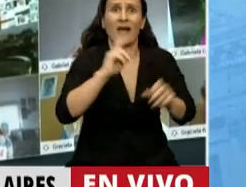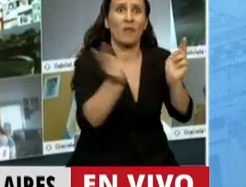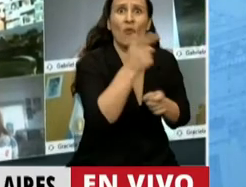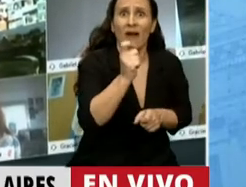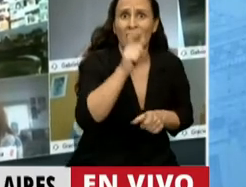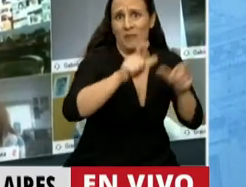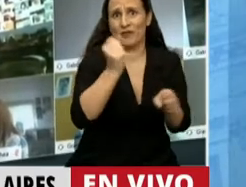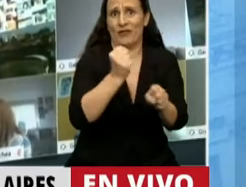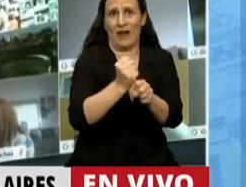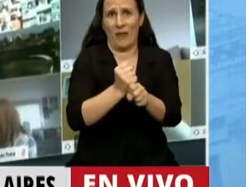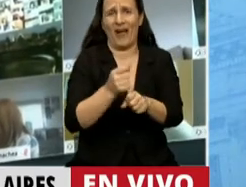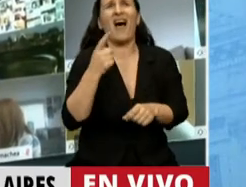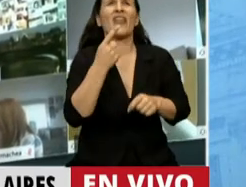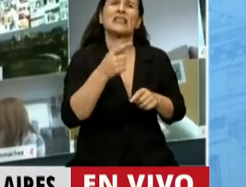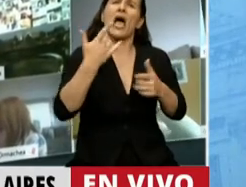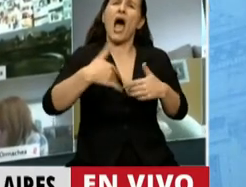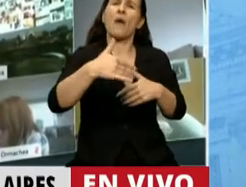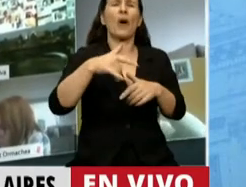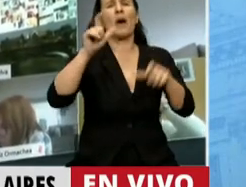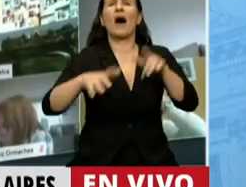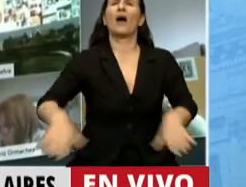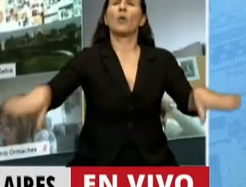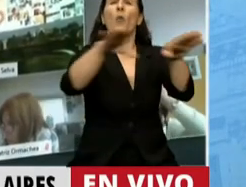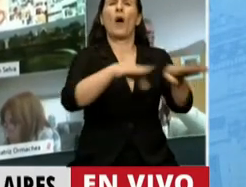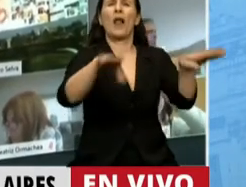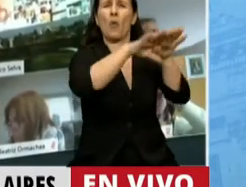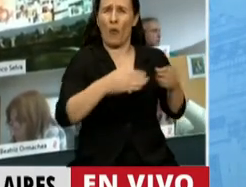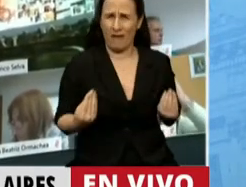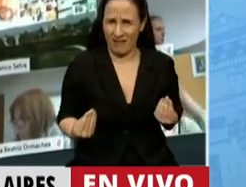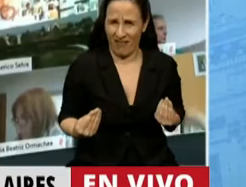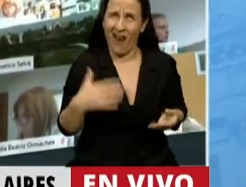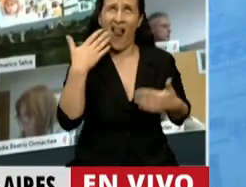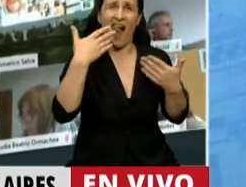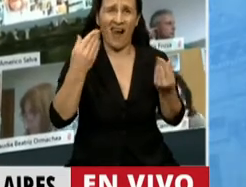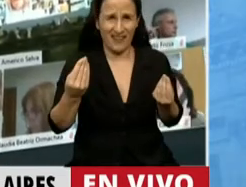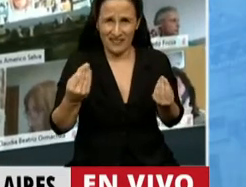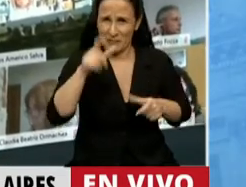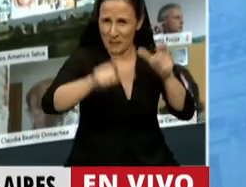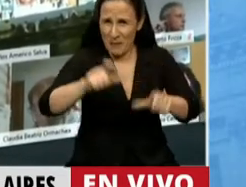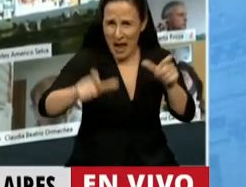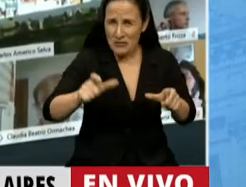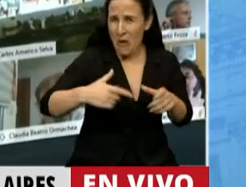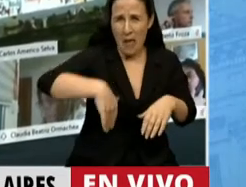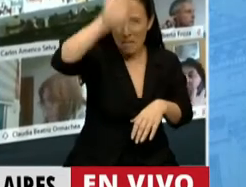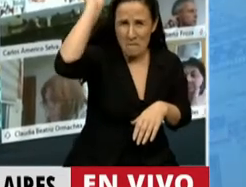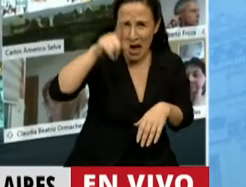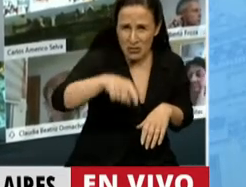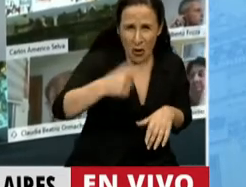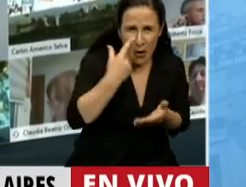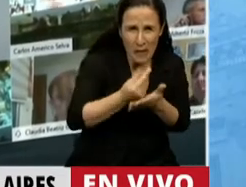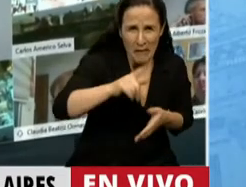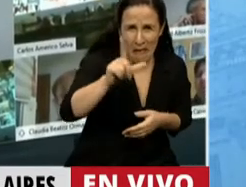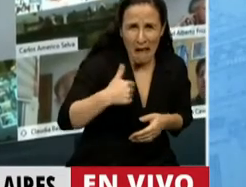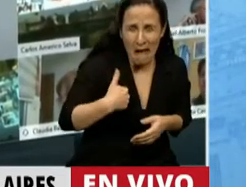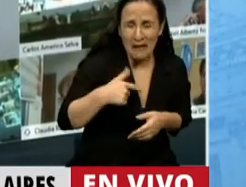igualdad de trato nos hablan cuando la mayoría de la población está siendo impulsada a la